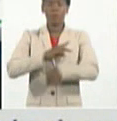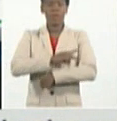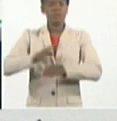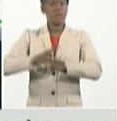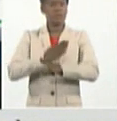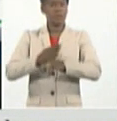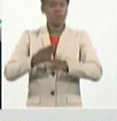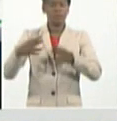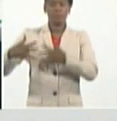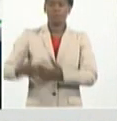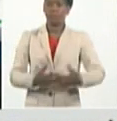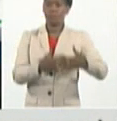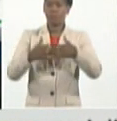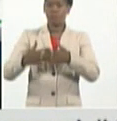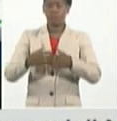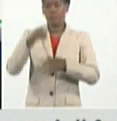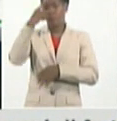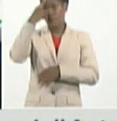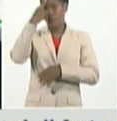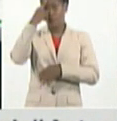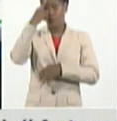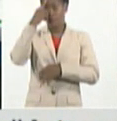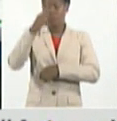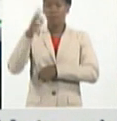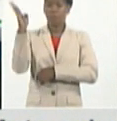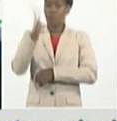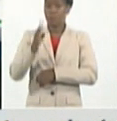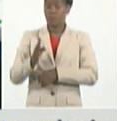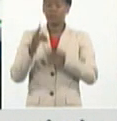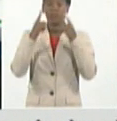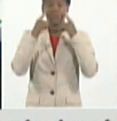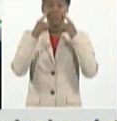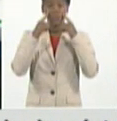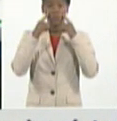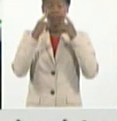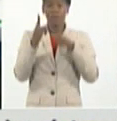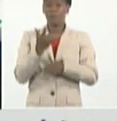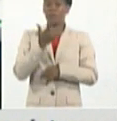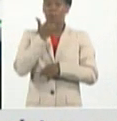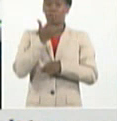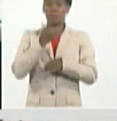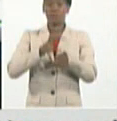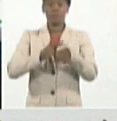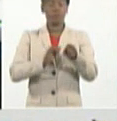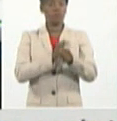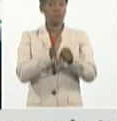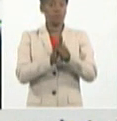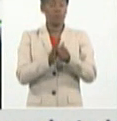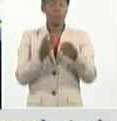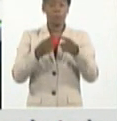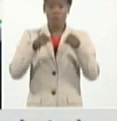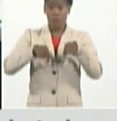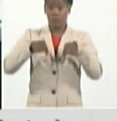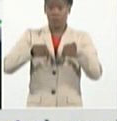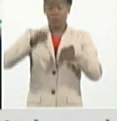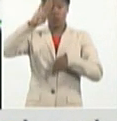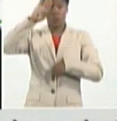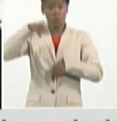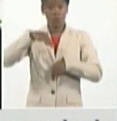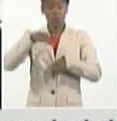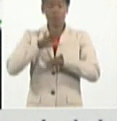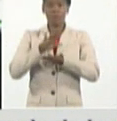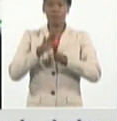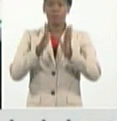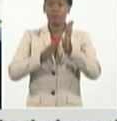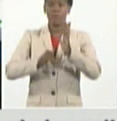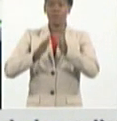naciones más afectadas y en Cuba hoy se cumplen exactamente 16 meses de